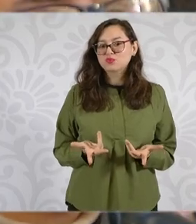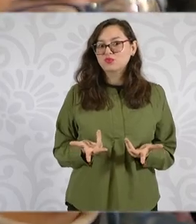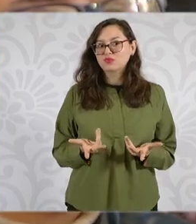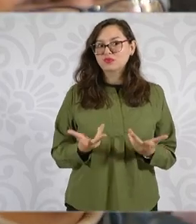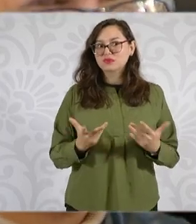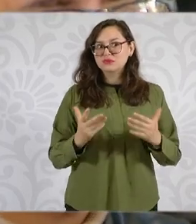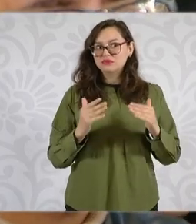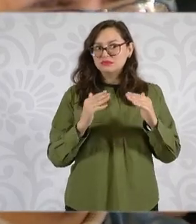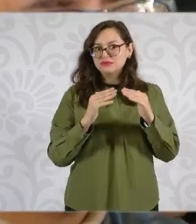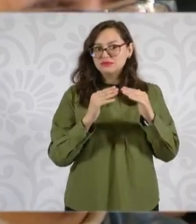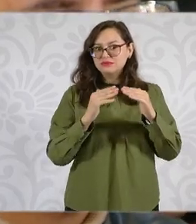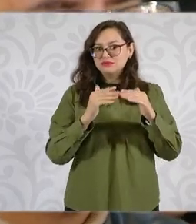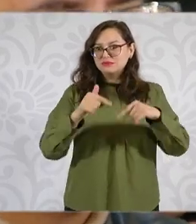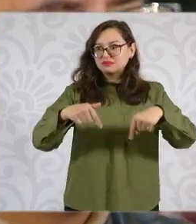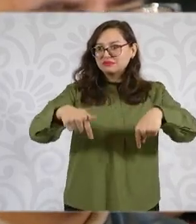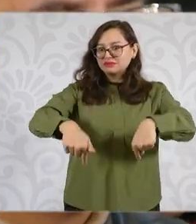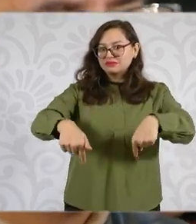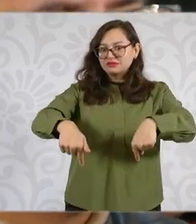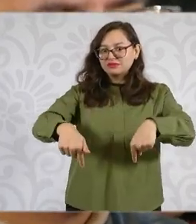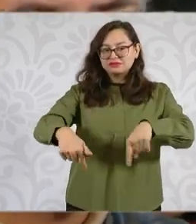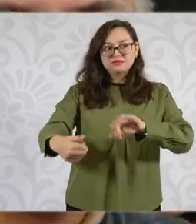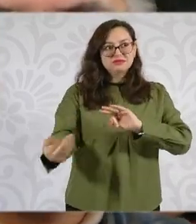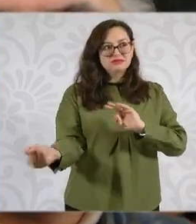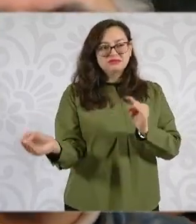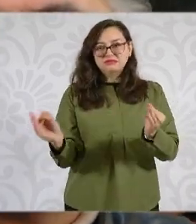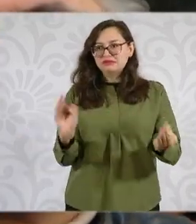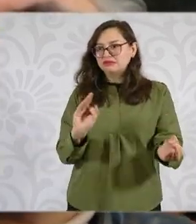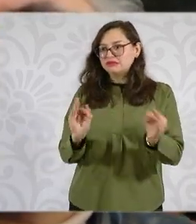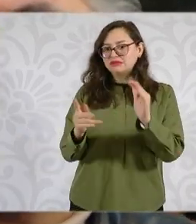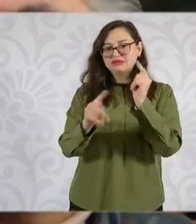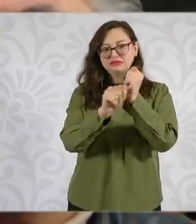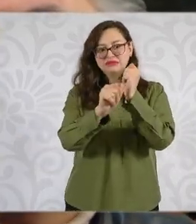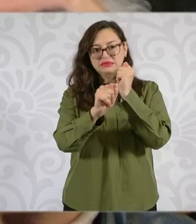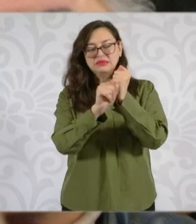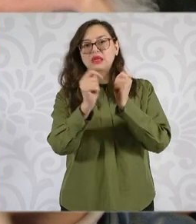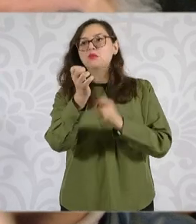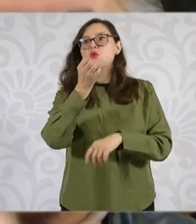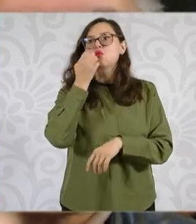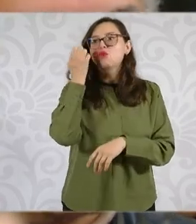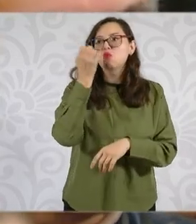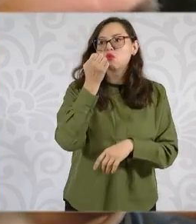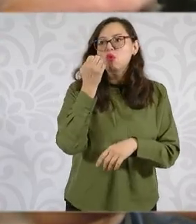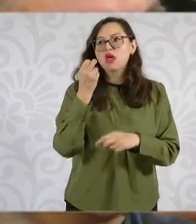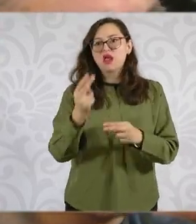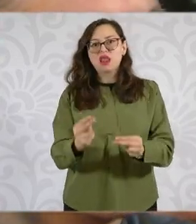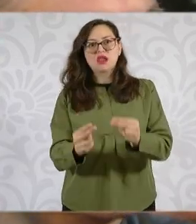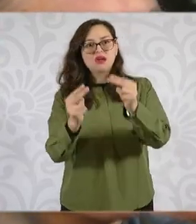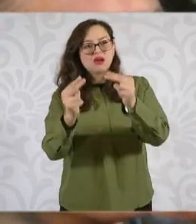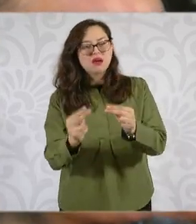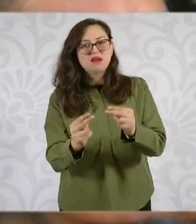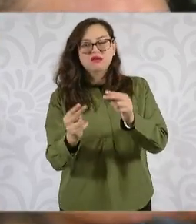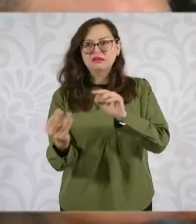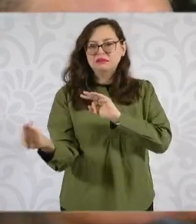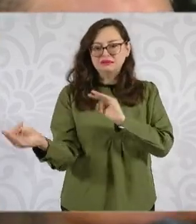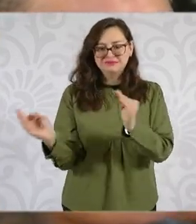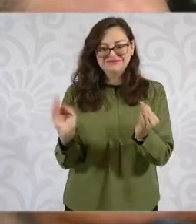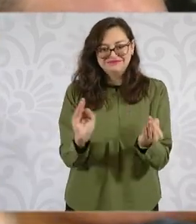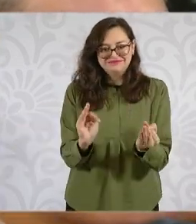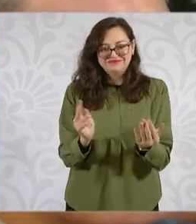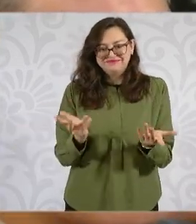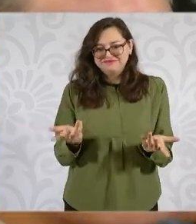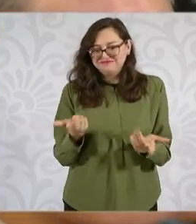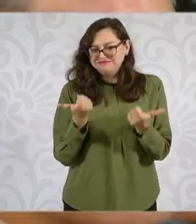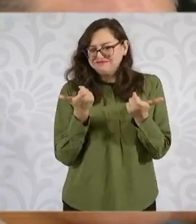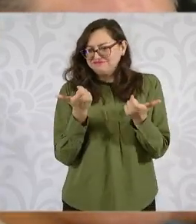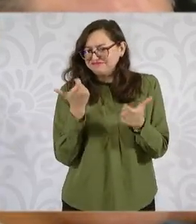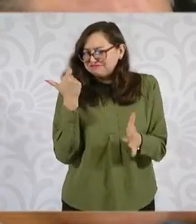vivienda a las zonas donde haya mejores servicios urbanos, transporte, escuelas, comercio, etcétera, ¿cómo se va a resolver el